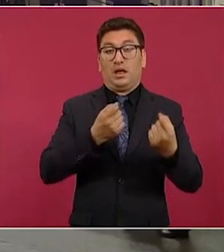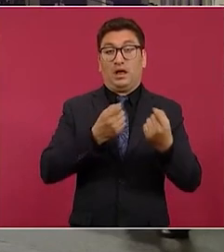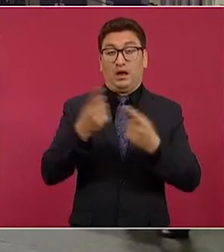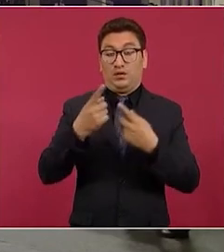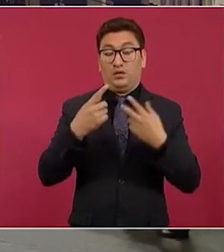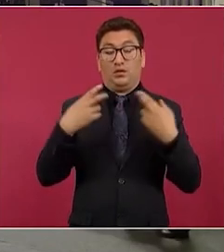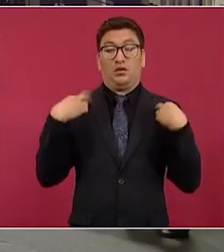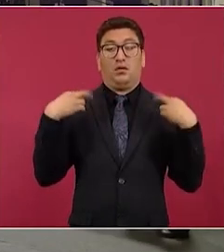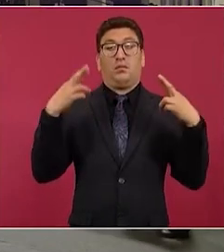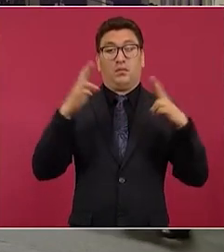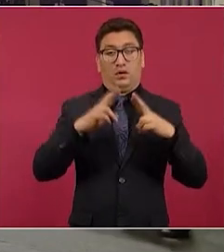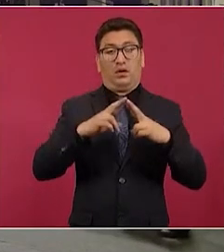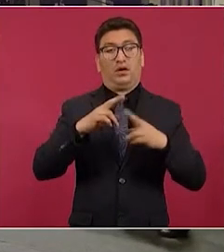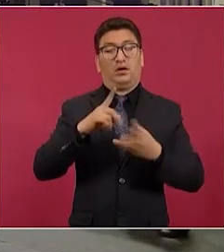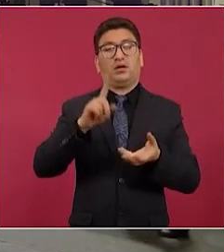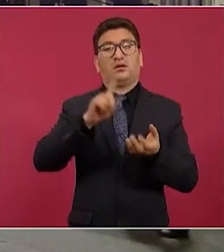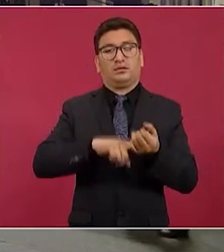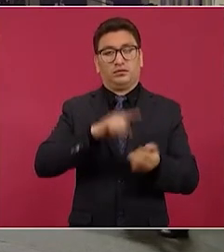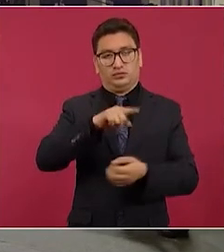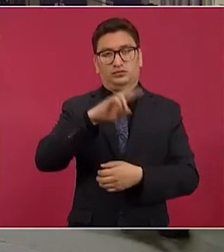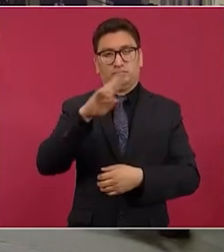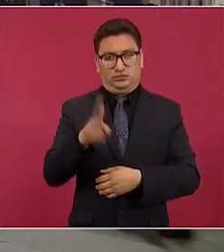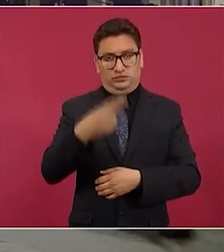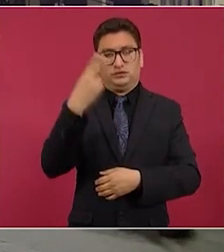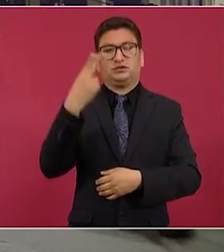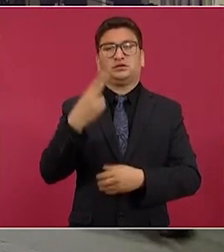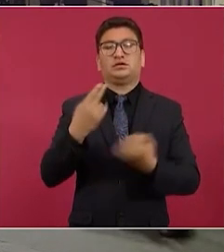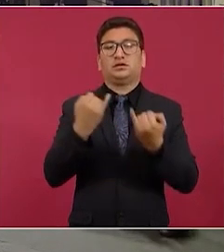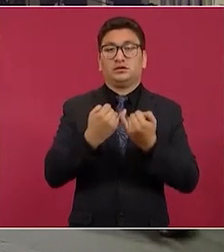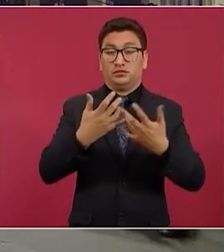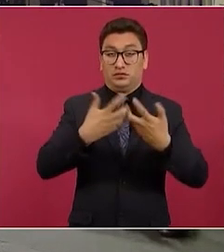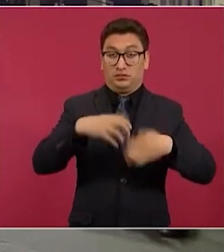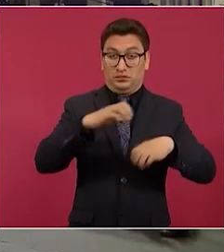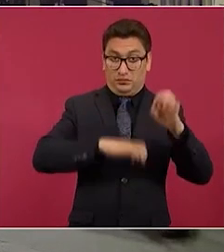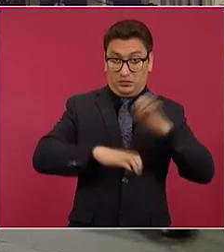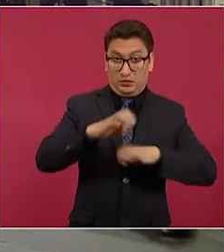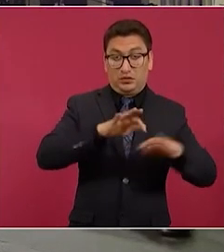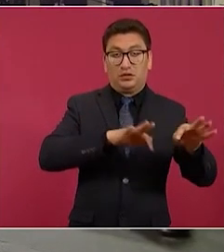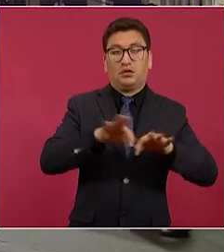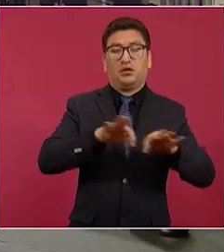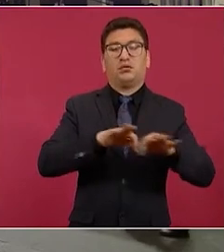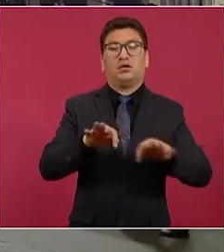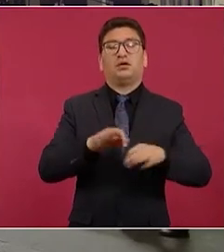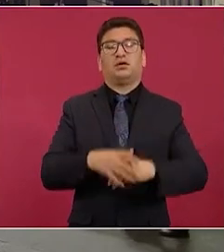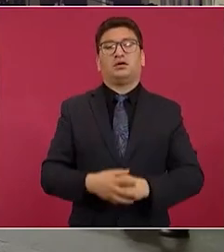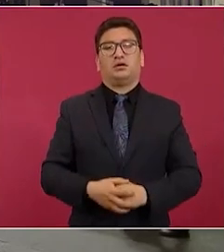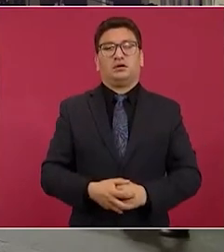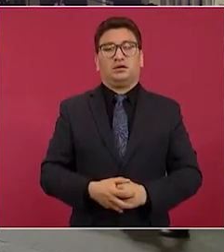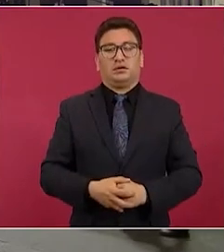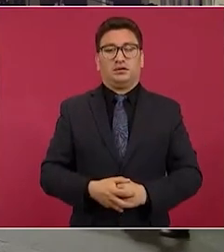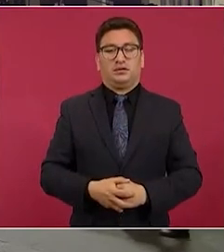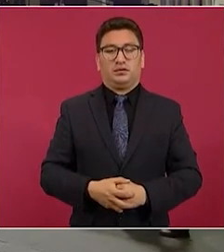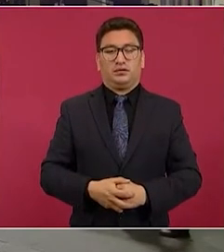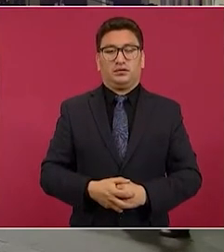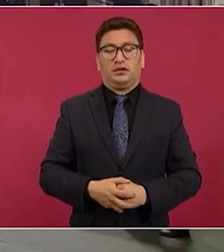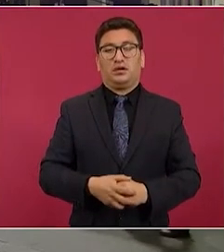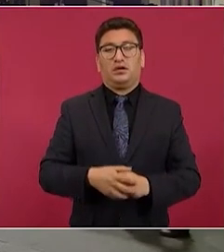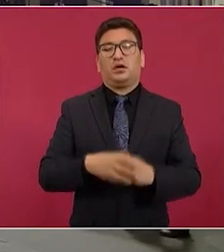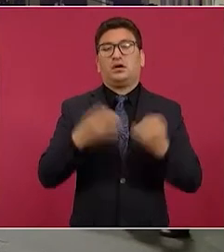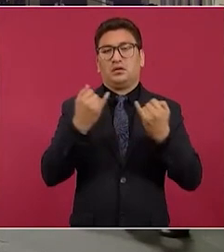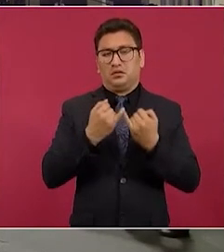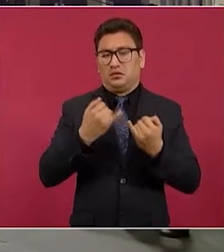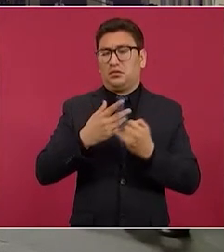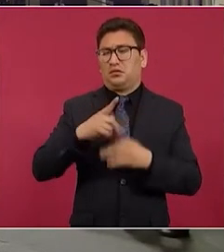de México, se desempeñaron en las empresas, en el sector público.